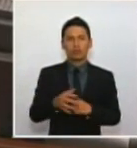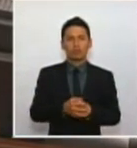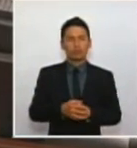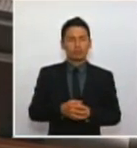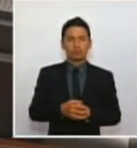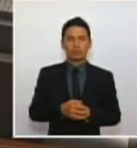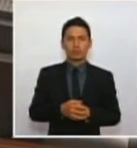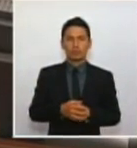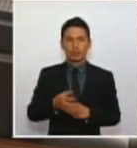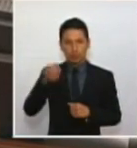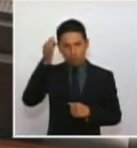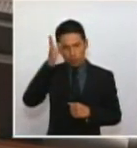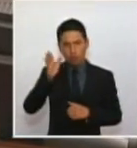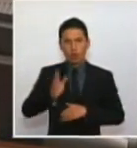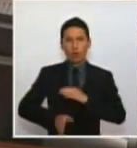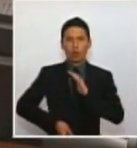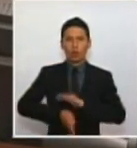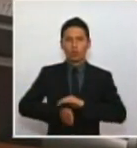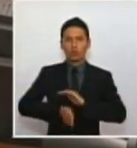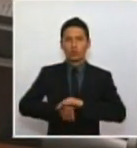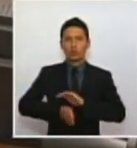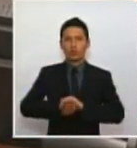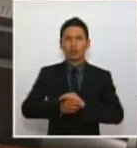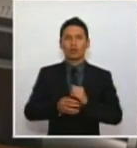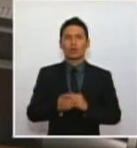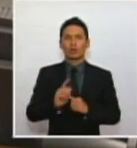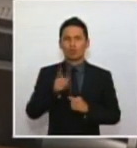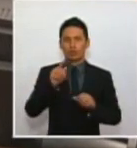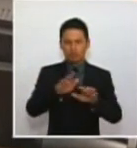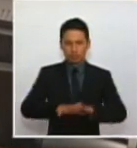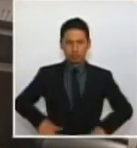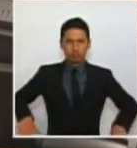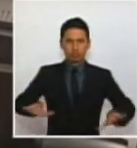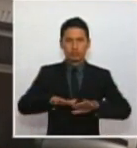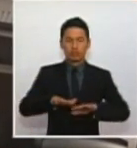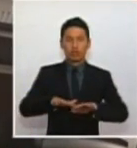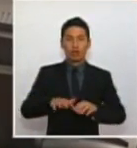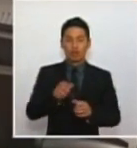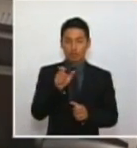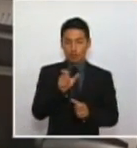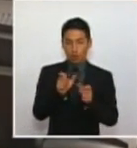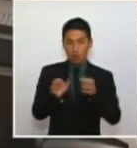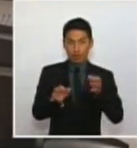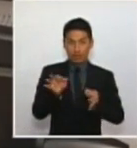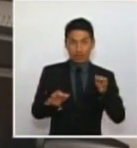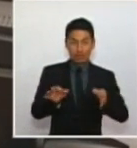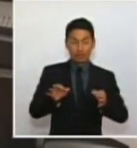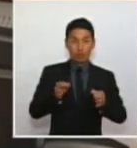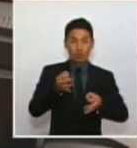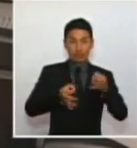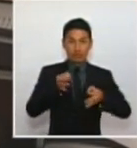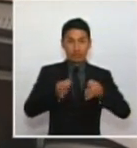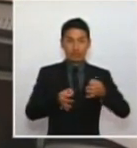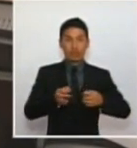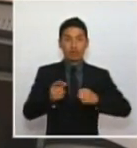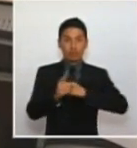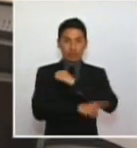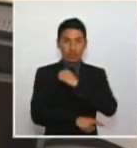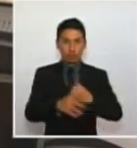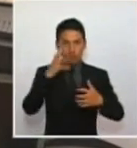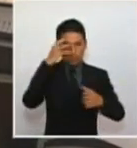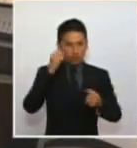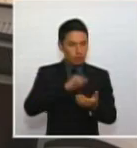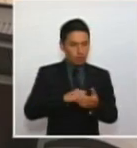continúe el escenario que los jueces penales militares viven en las mismas